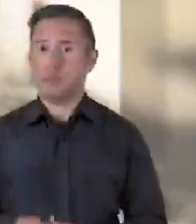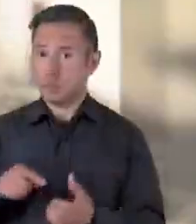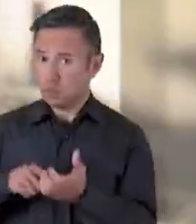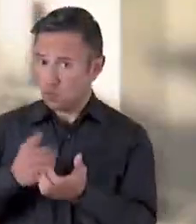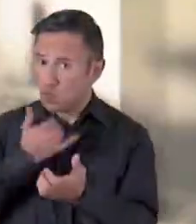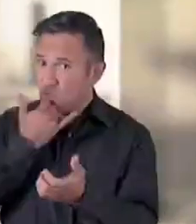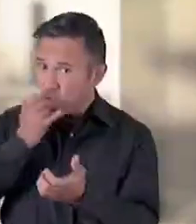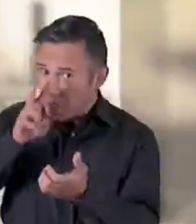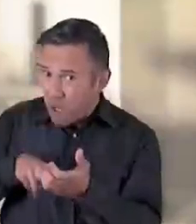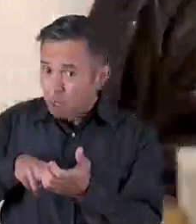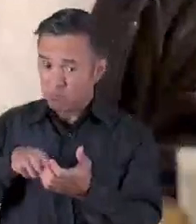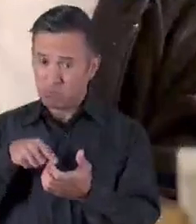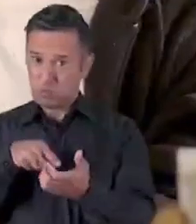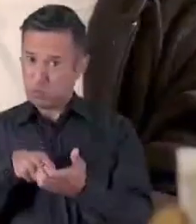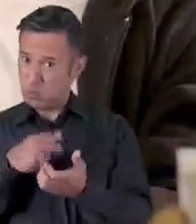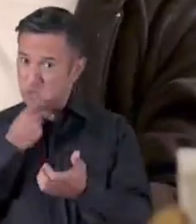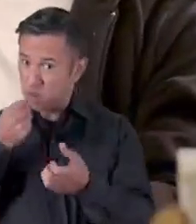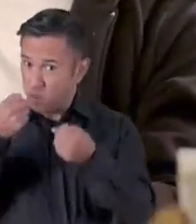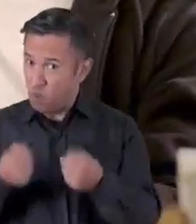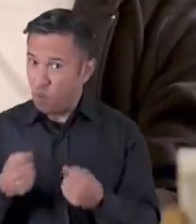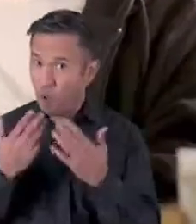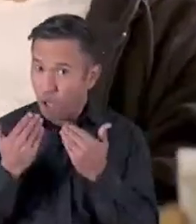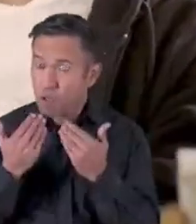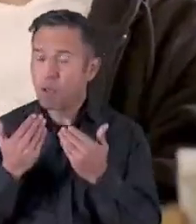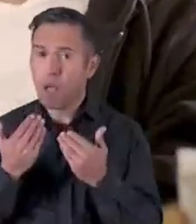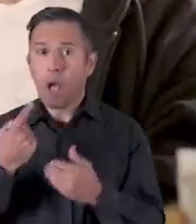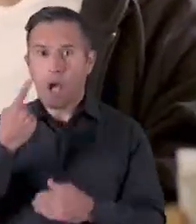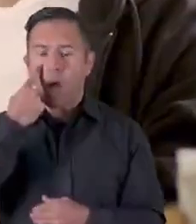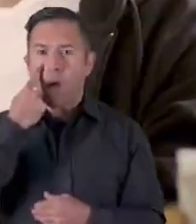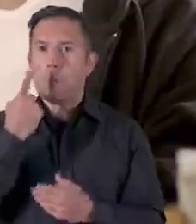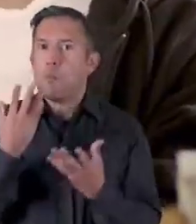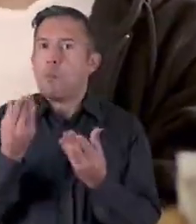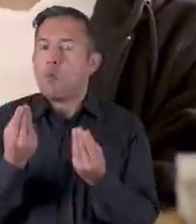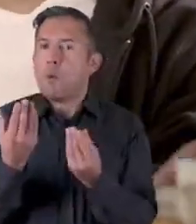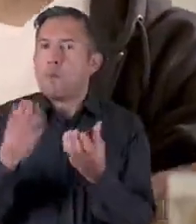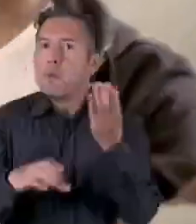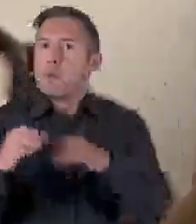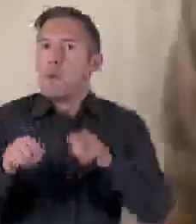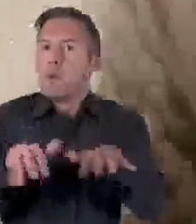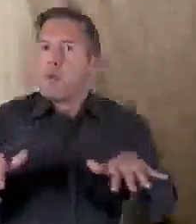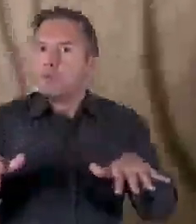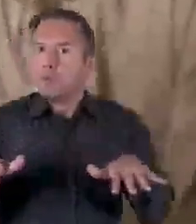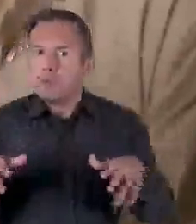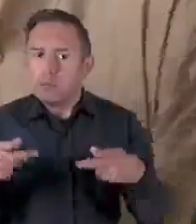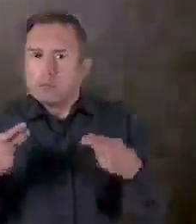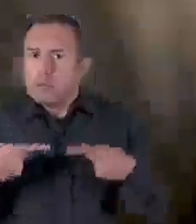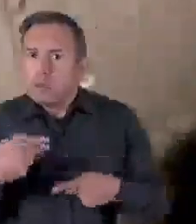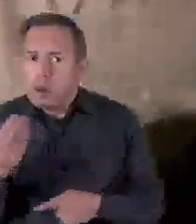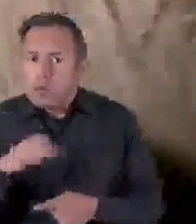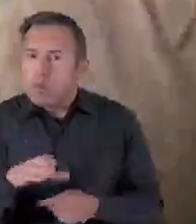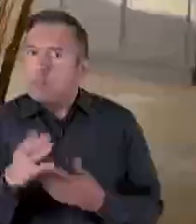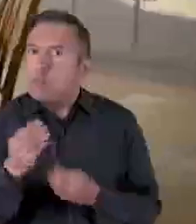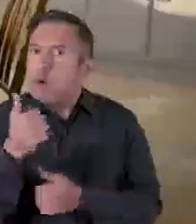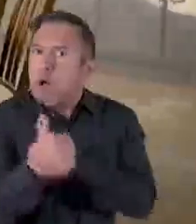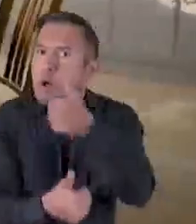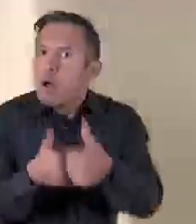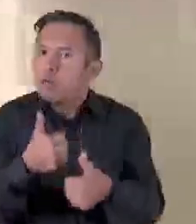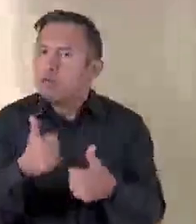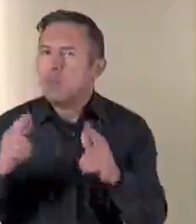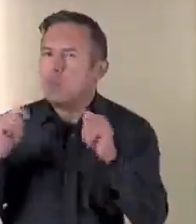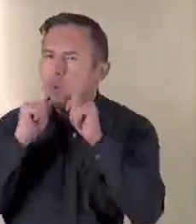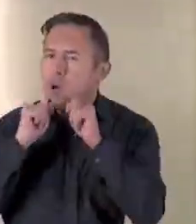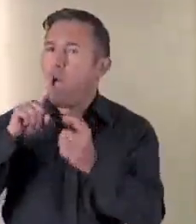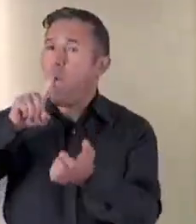¿será verdad? aquí dice que no está confirmado aunque es tendencia pues tiene muchos me gusta la persona que lo publicó